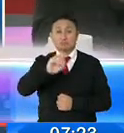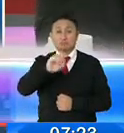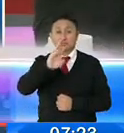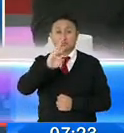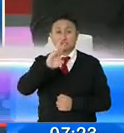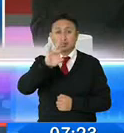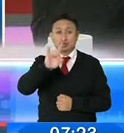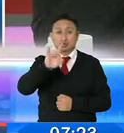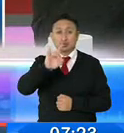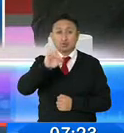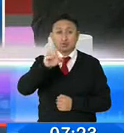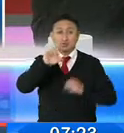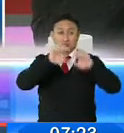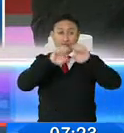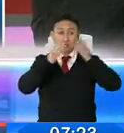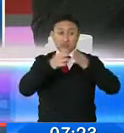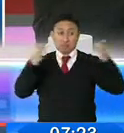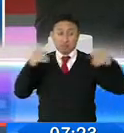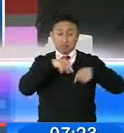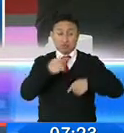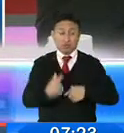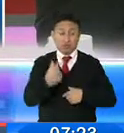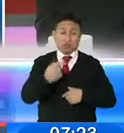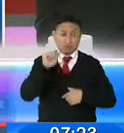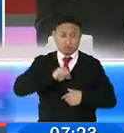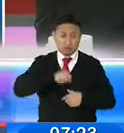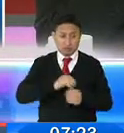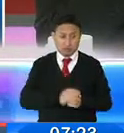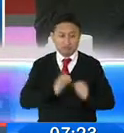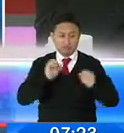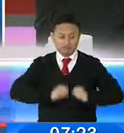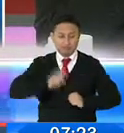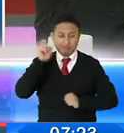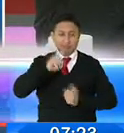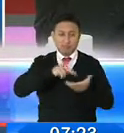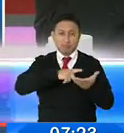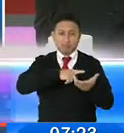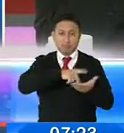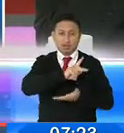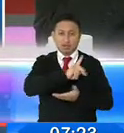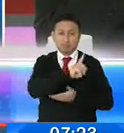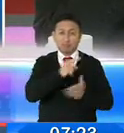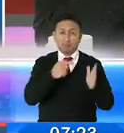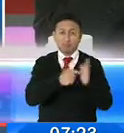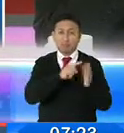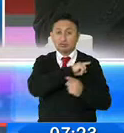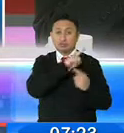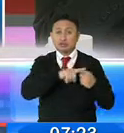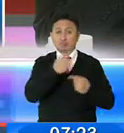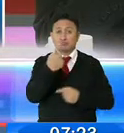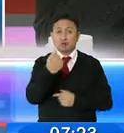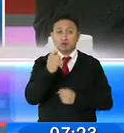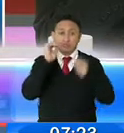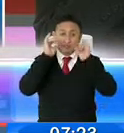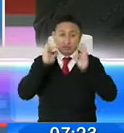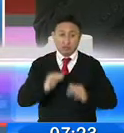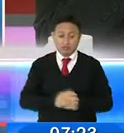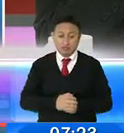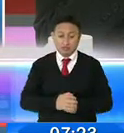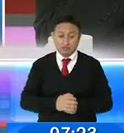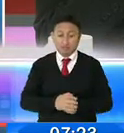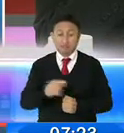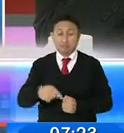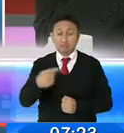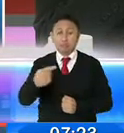contribuyentes que han tenido utilidad contable deberán cancelar ese anticipo hasta el día 11 de septiembre, decir,